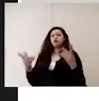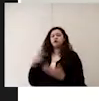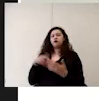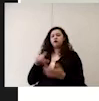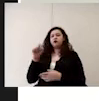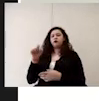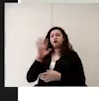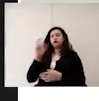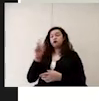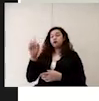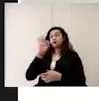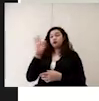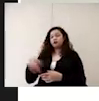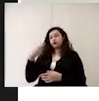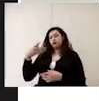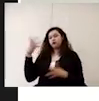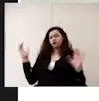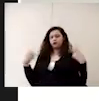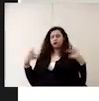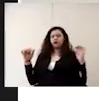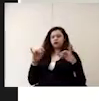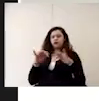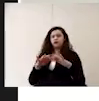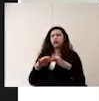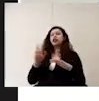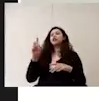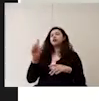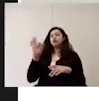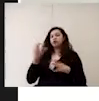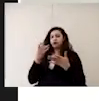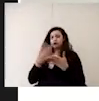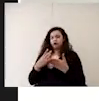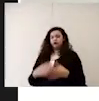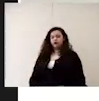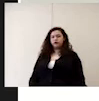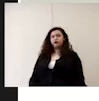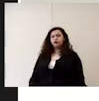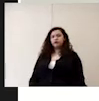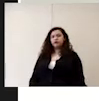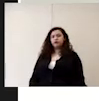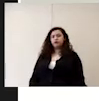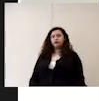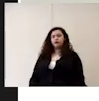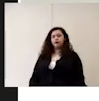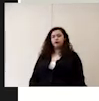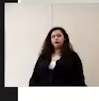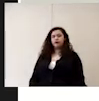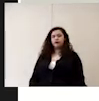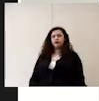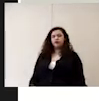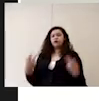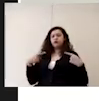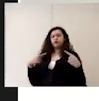30% de la capacidad del lugar donde se realiza que todas las personas que estén en esa